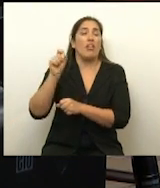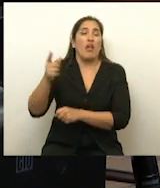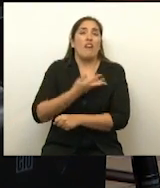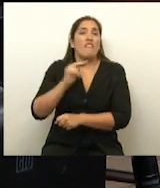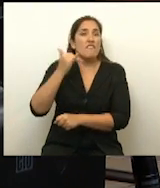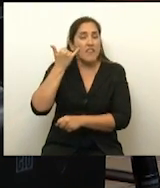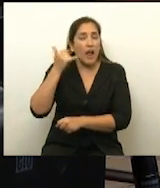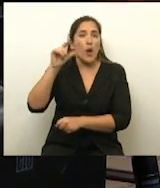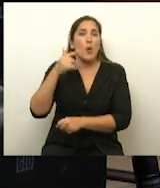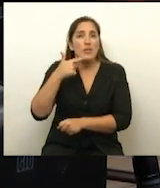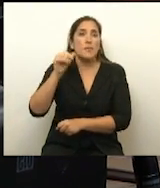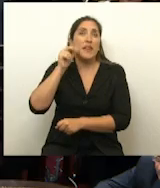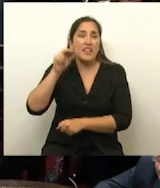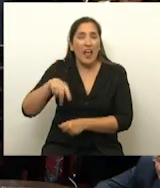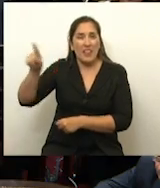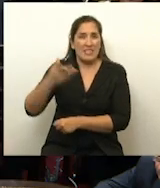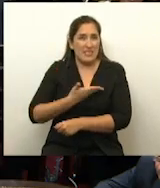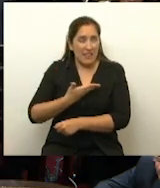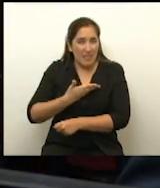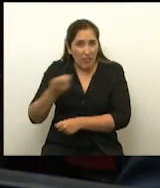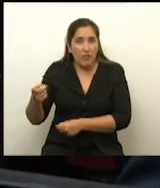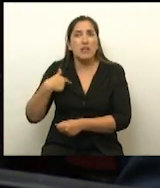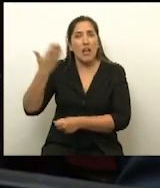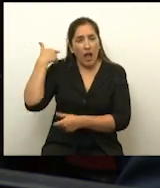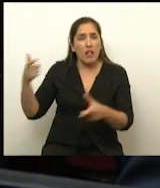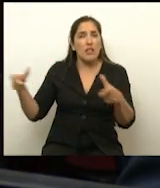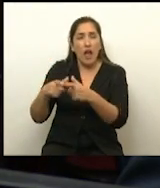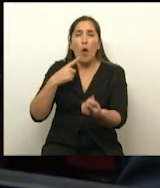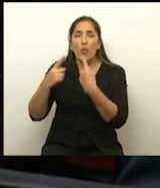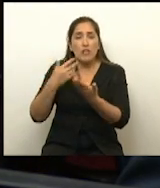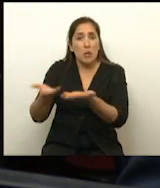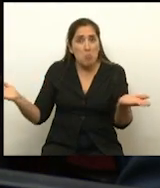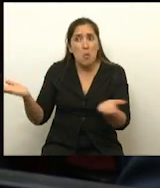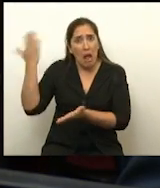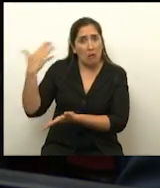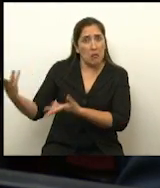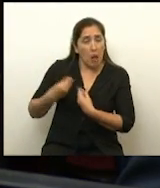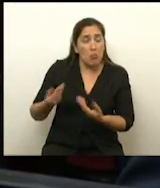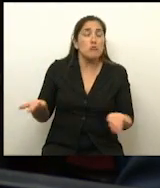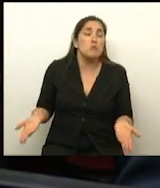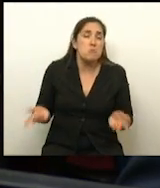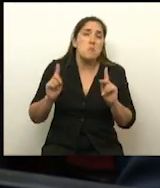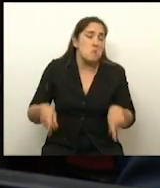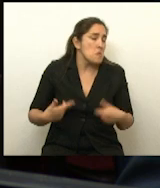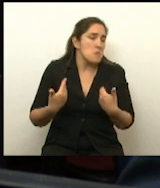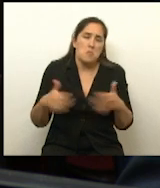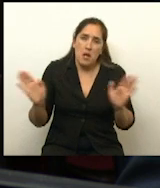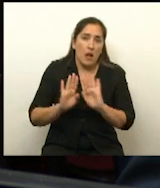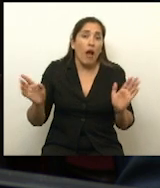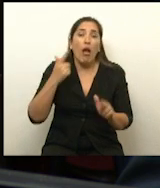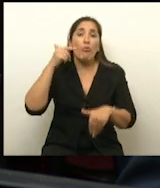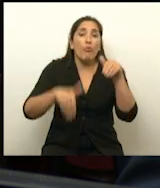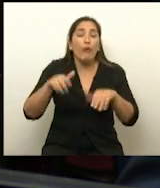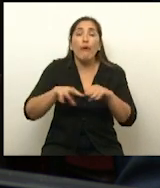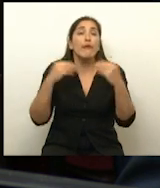de Santa Fe, donde la misma senadora Sánchez estuvo en la audiencia pública y nos apoyó. Así que, de todos modos, bueno, pase lo que pase y salga como salga,